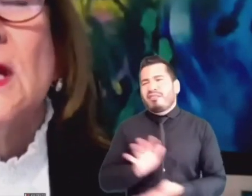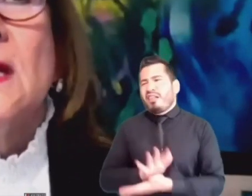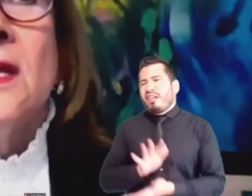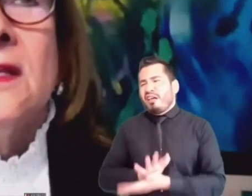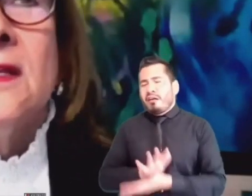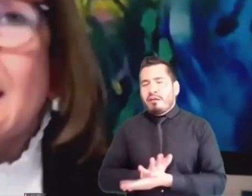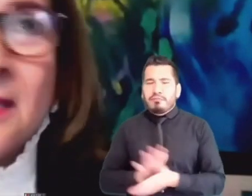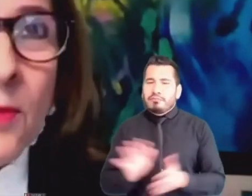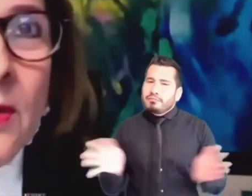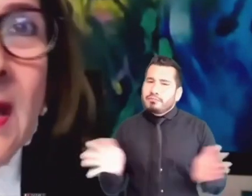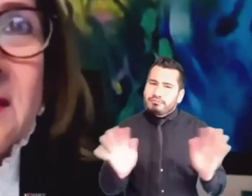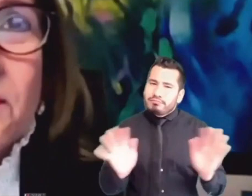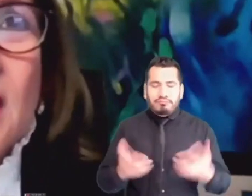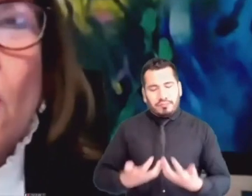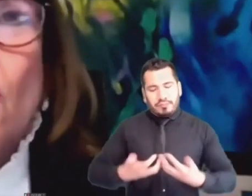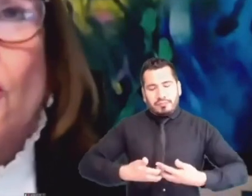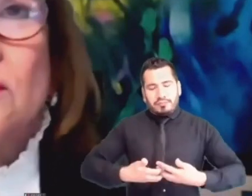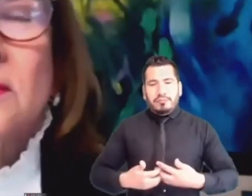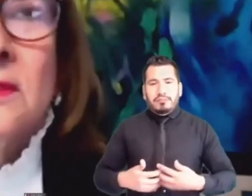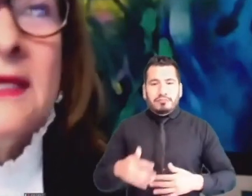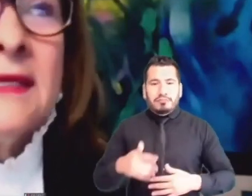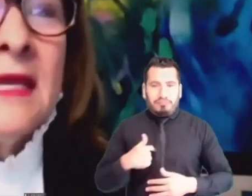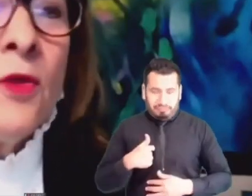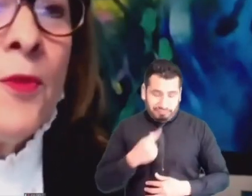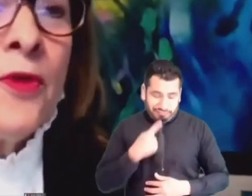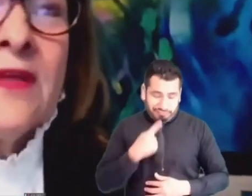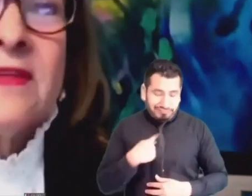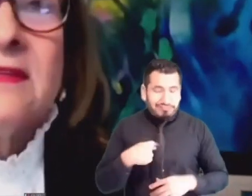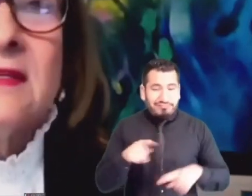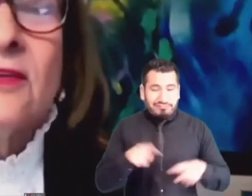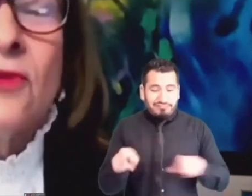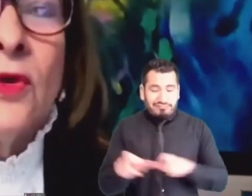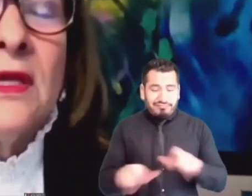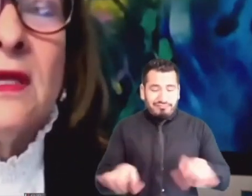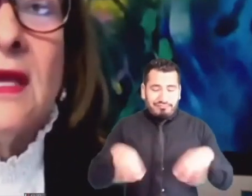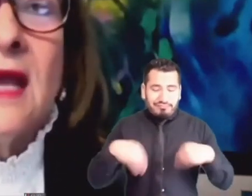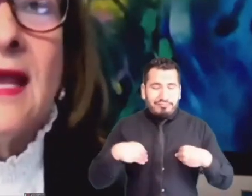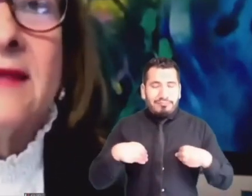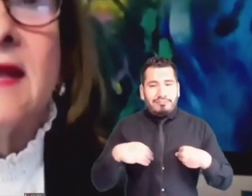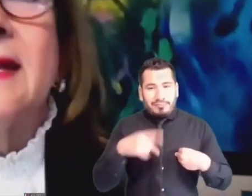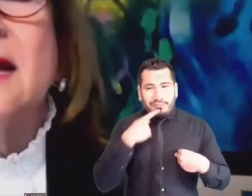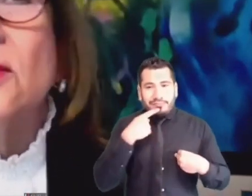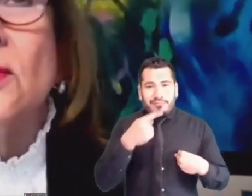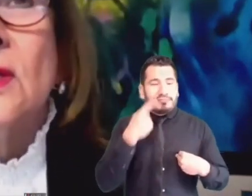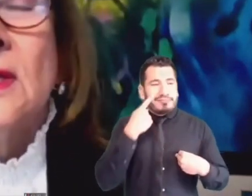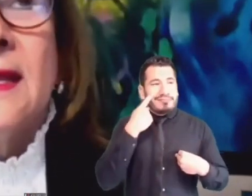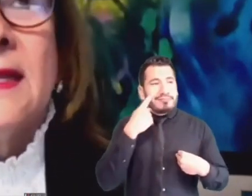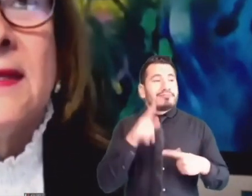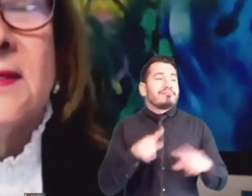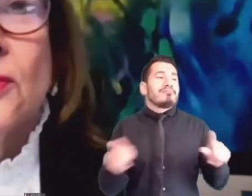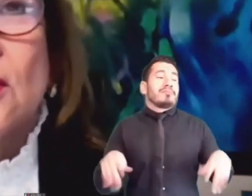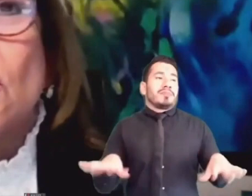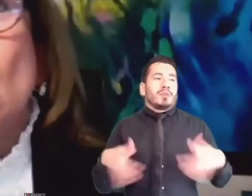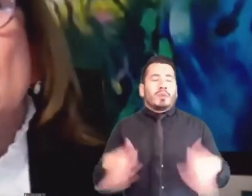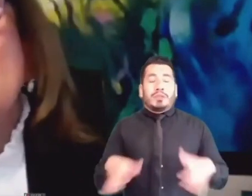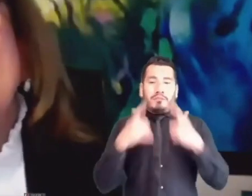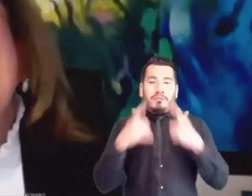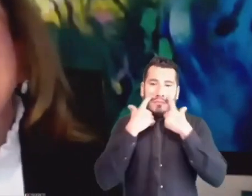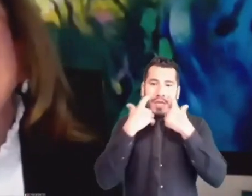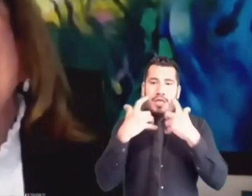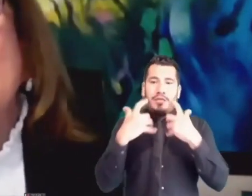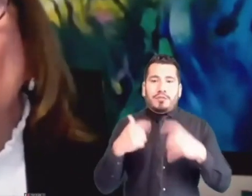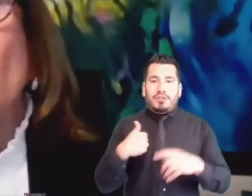Sé que no me lo han aceptado mucho y que yo podría decir que estoy exagerando en el ejercicio del control